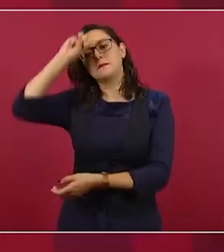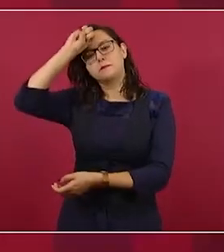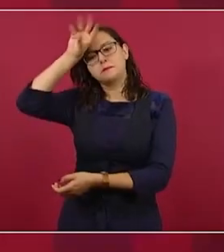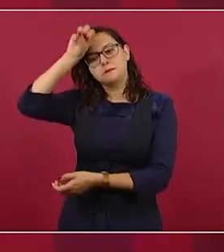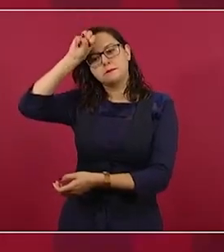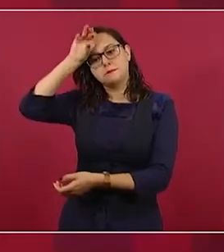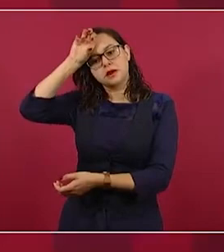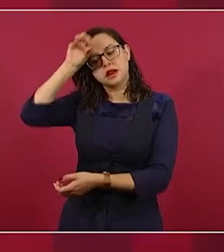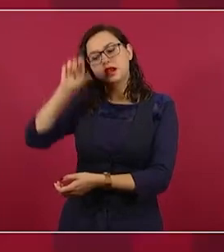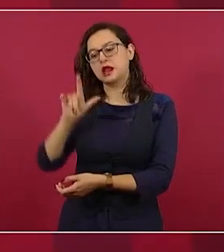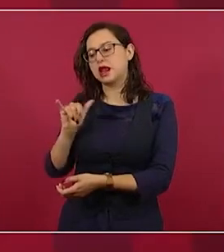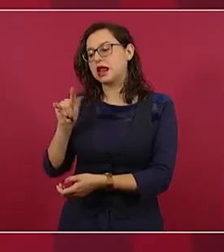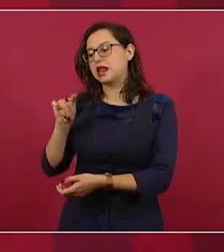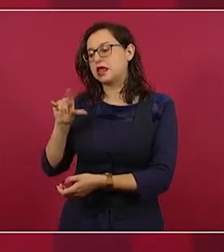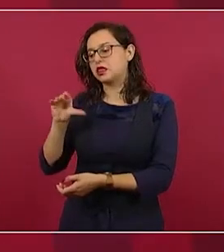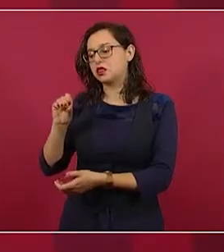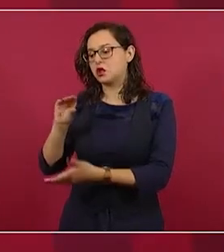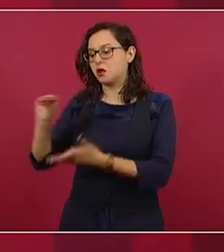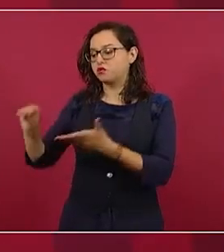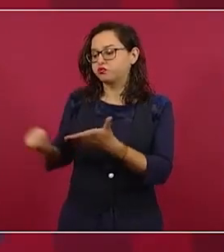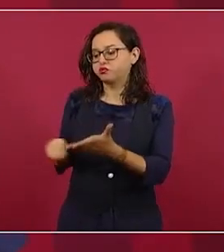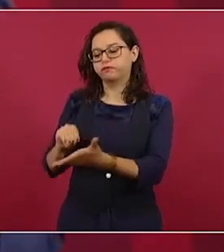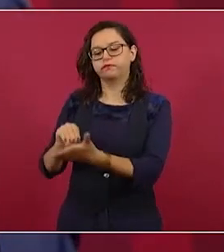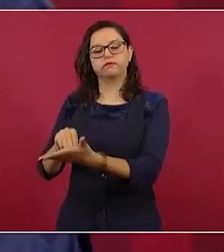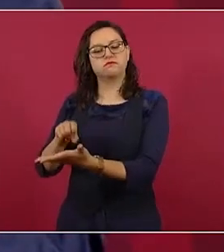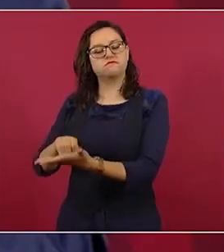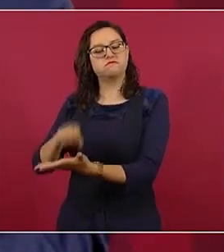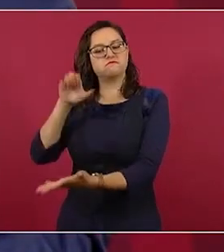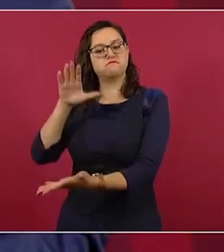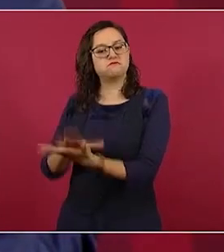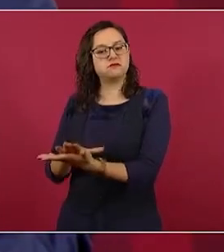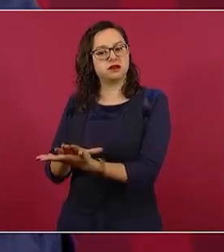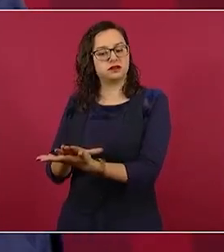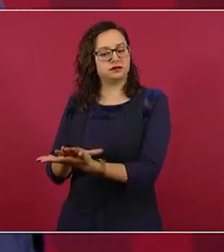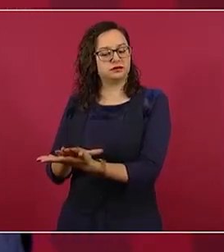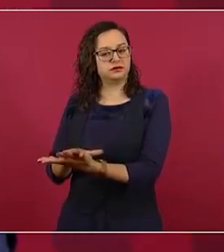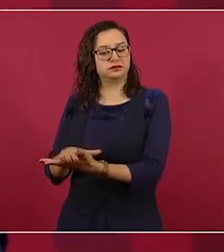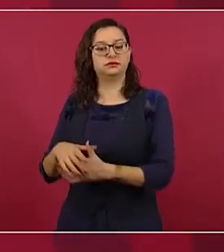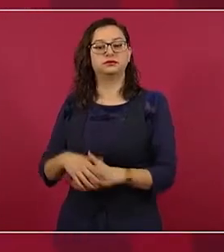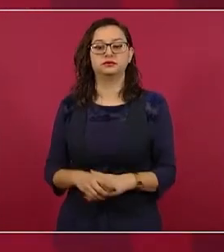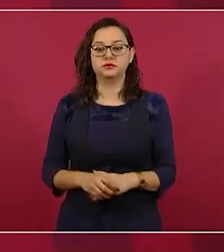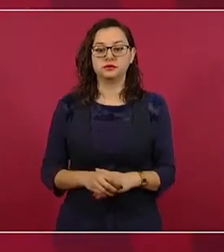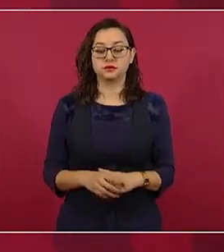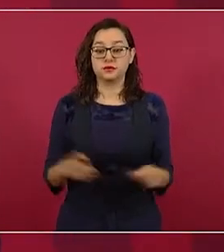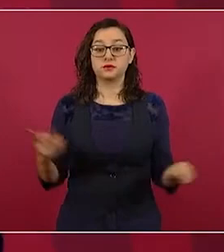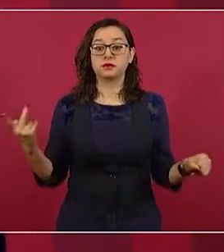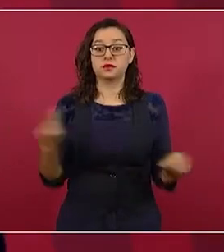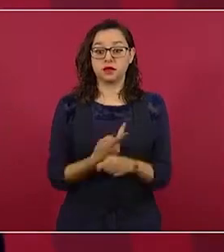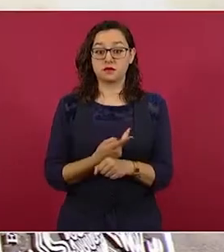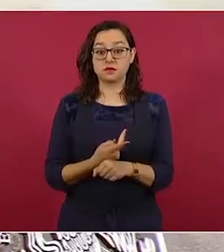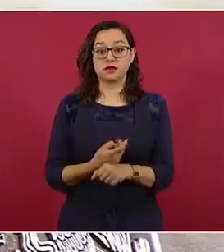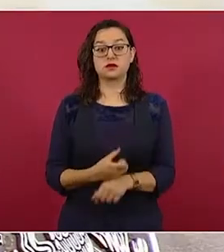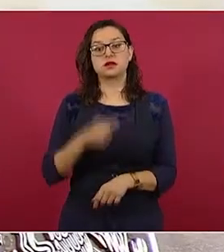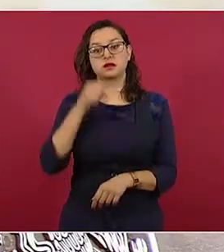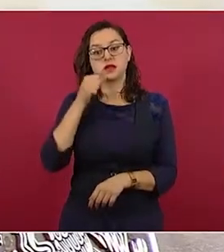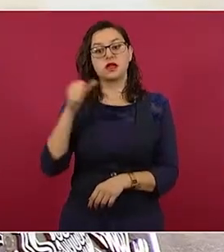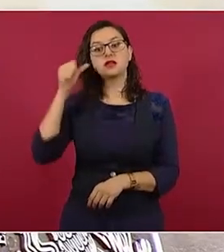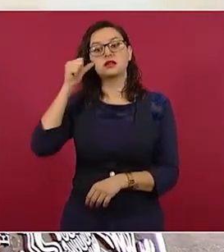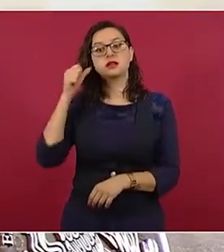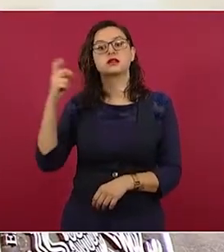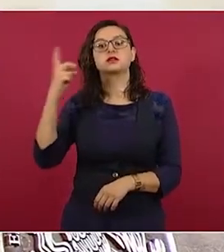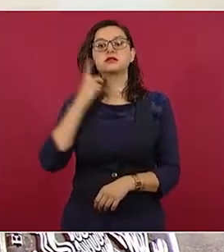Entonces, ayer los diputados traidores a la patria,